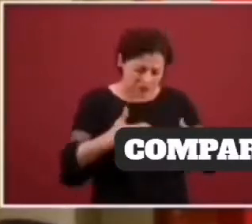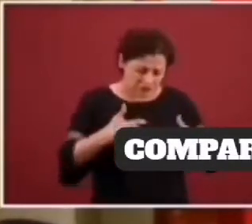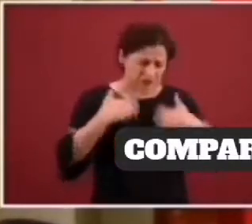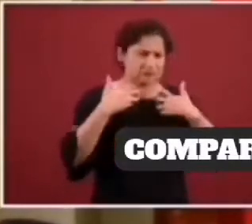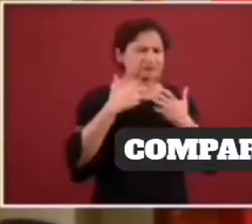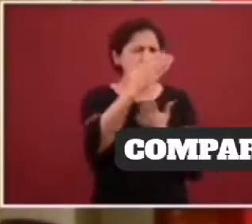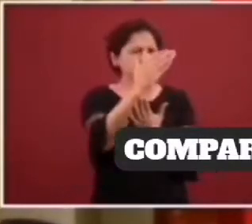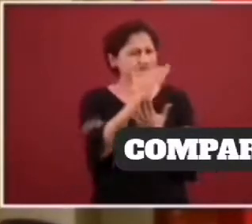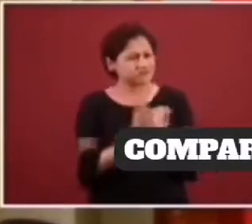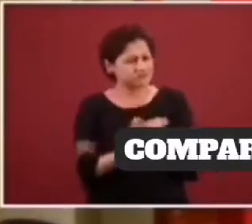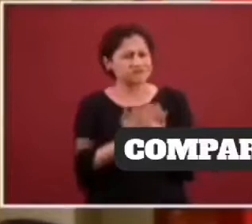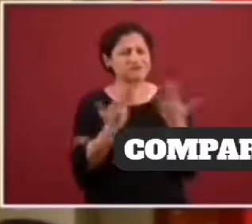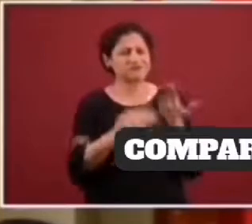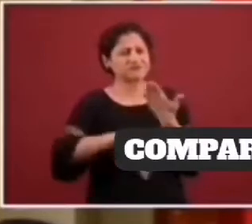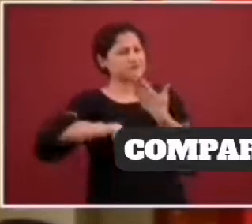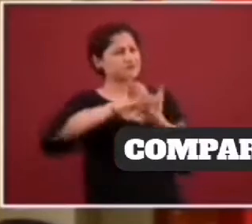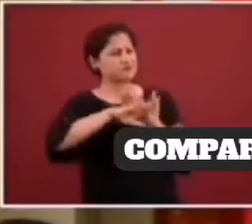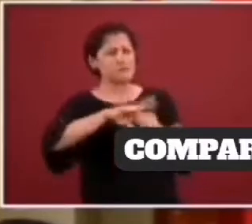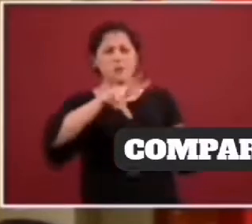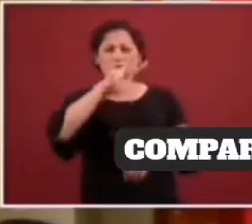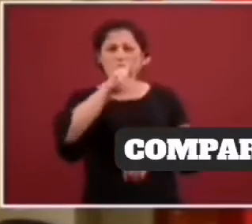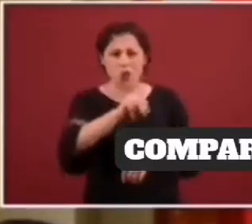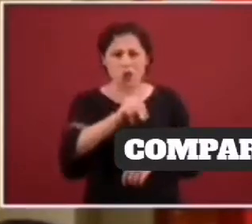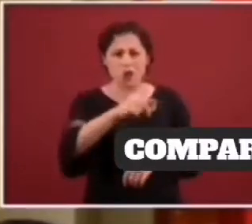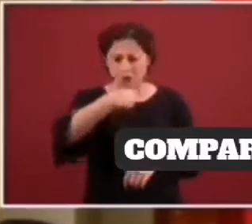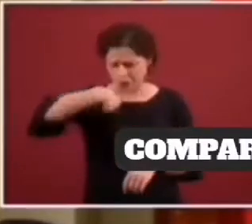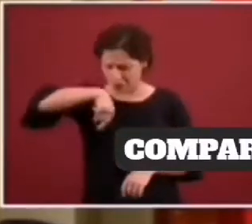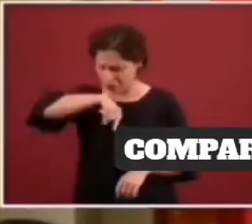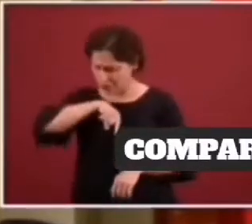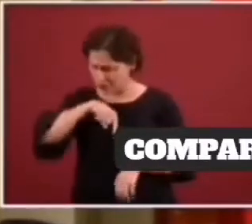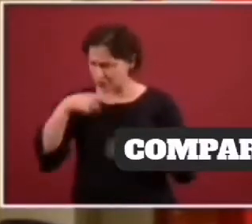Nosotros podemos salvar sus vidas,